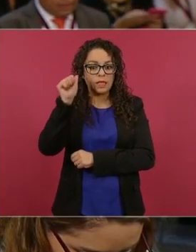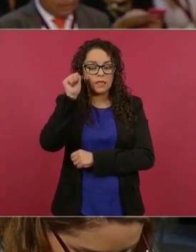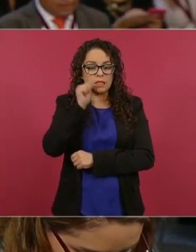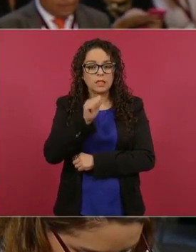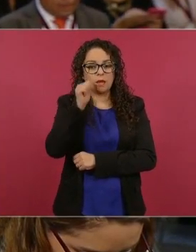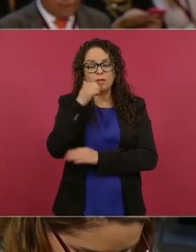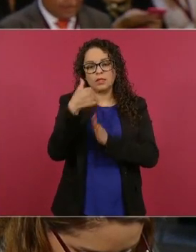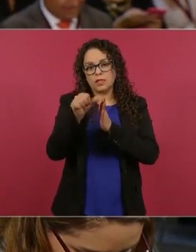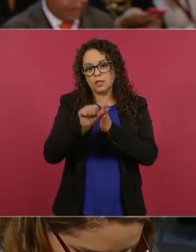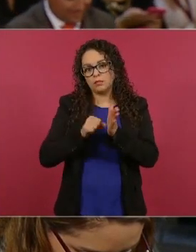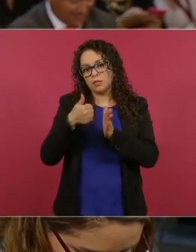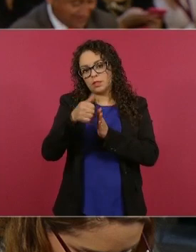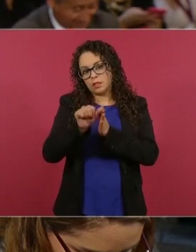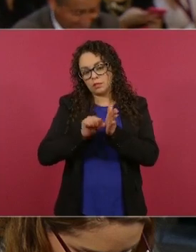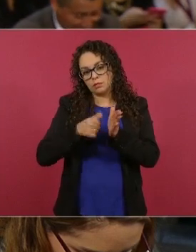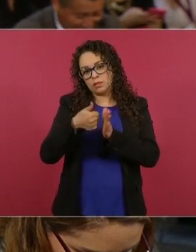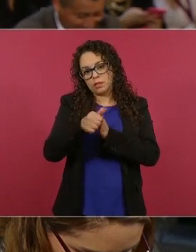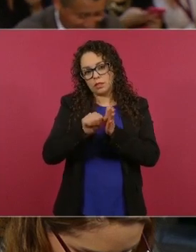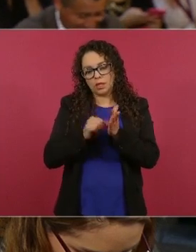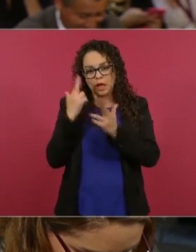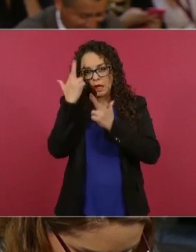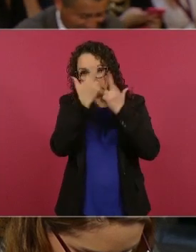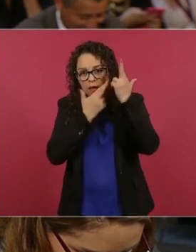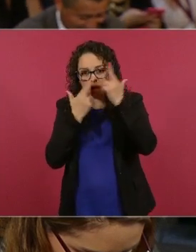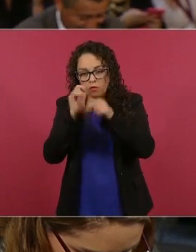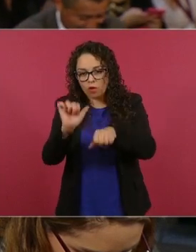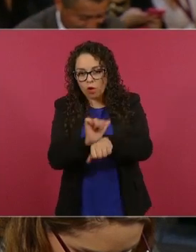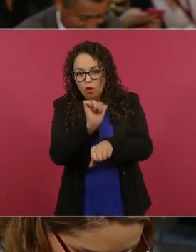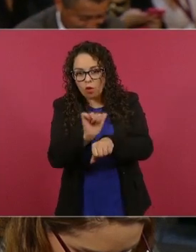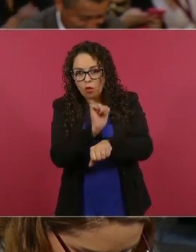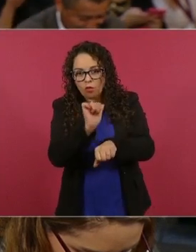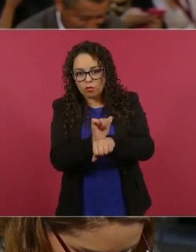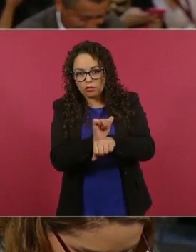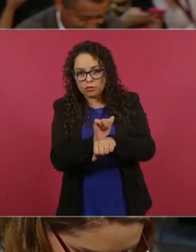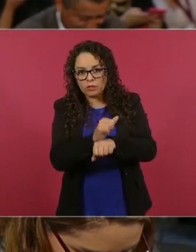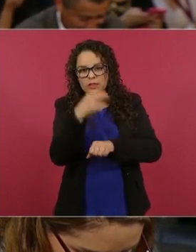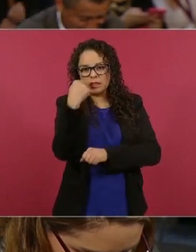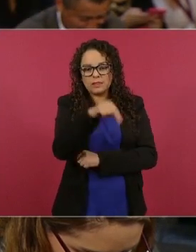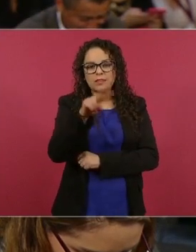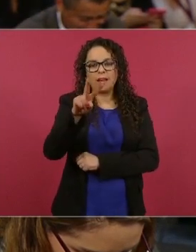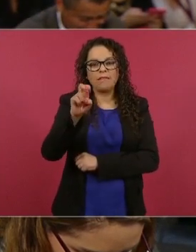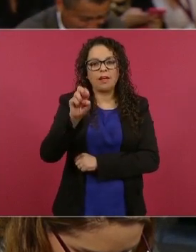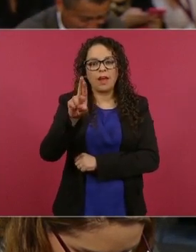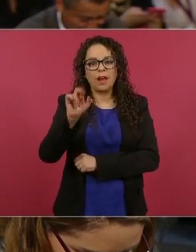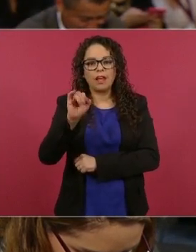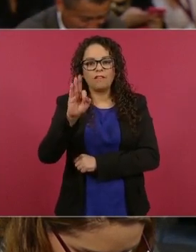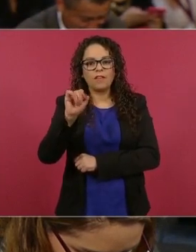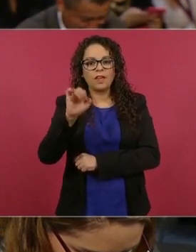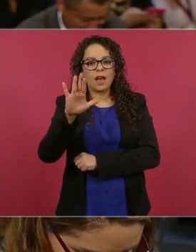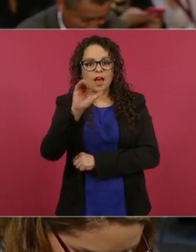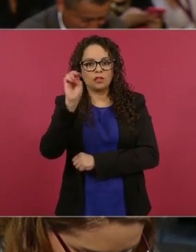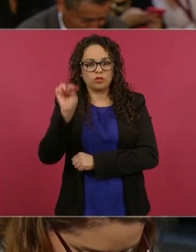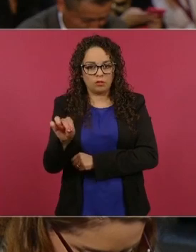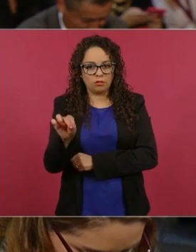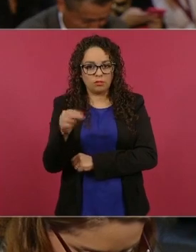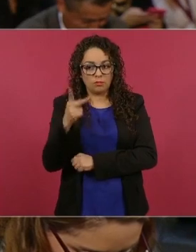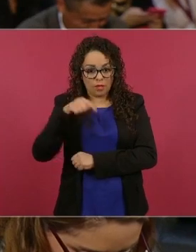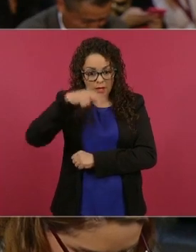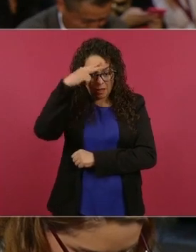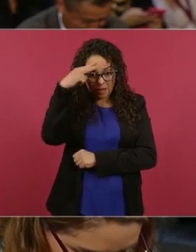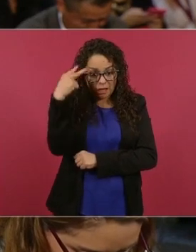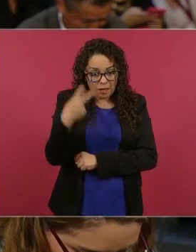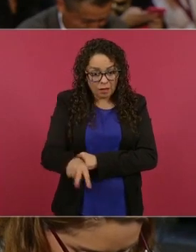semestralmente para medir los niveles de emisiones de gases contaminantes no puede ser reciclado en nuestro país señor presidente